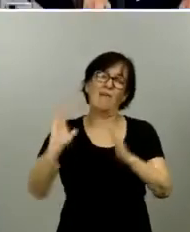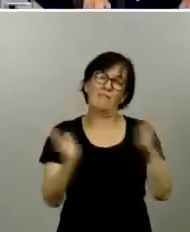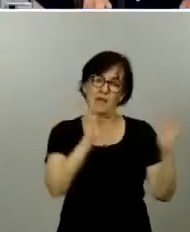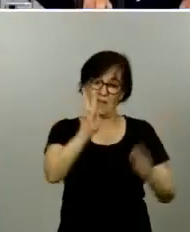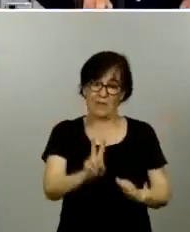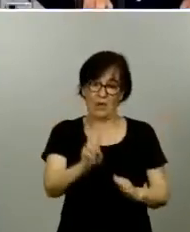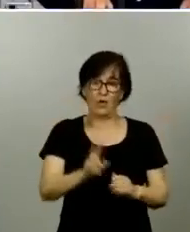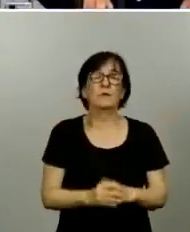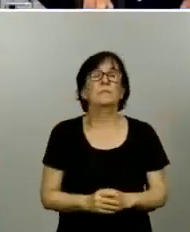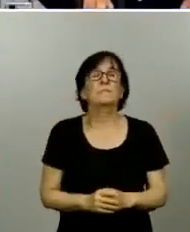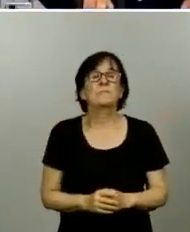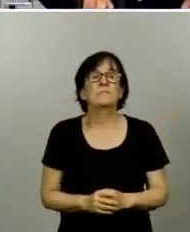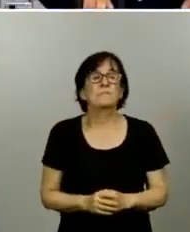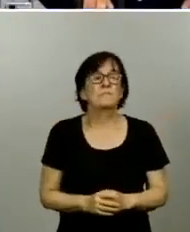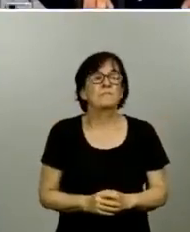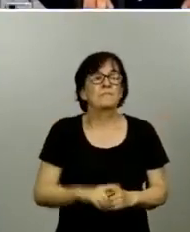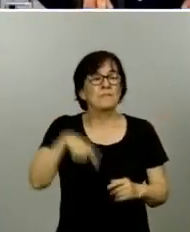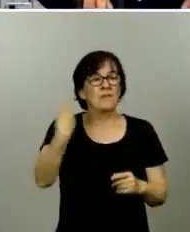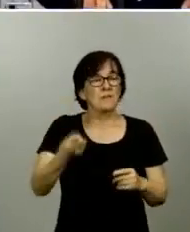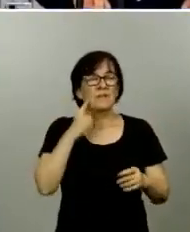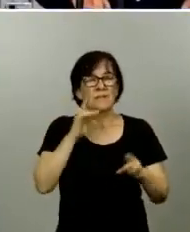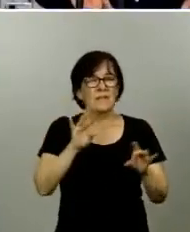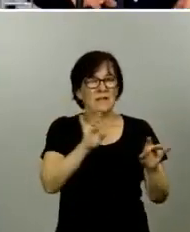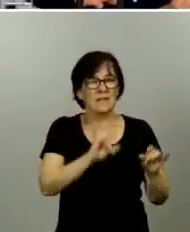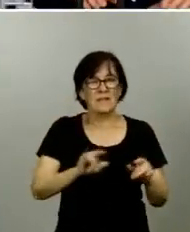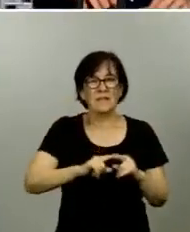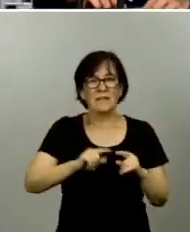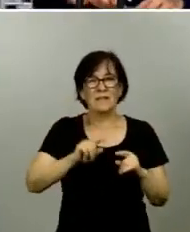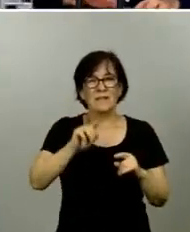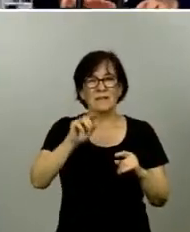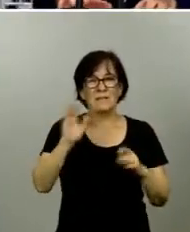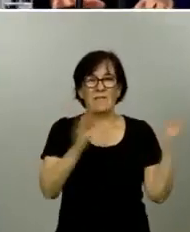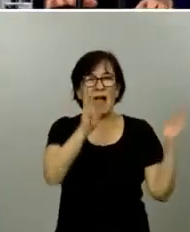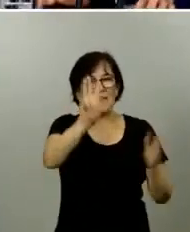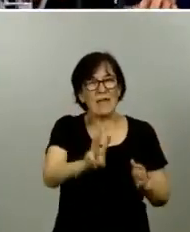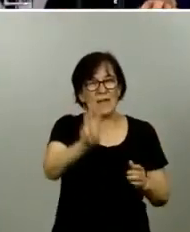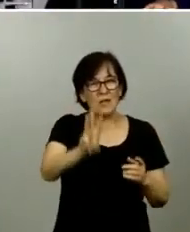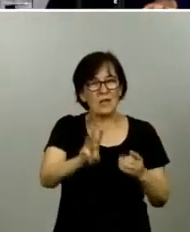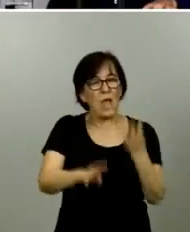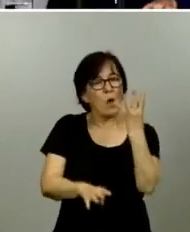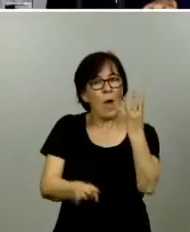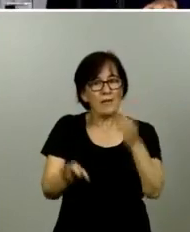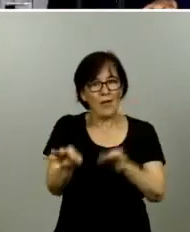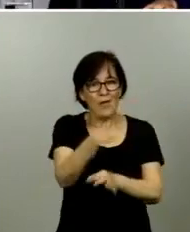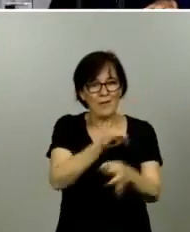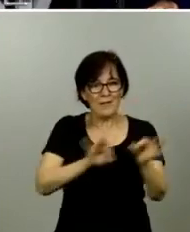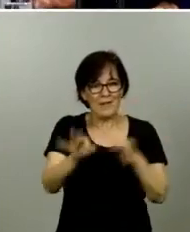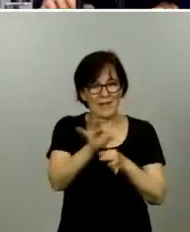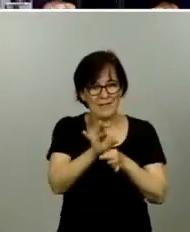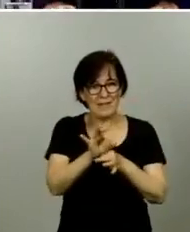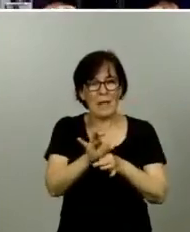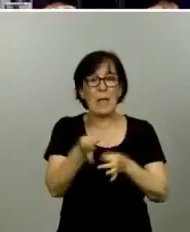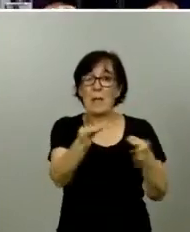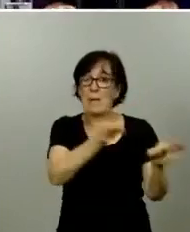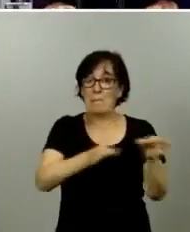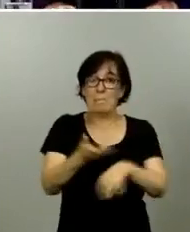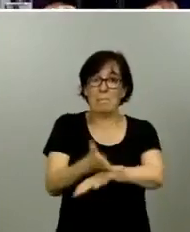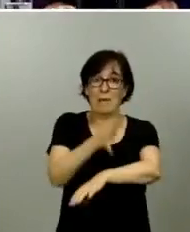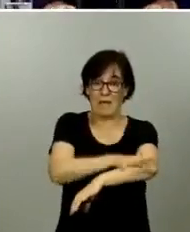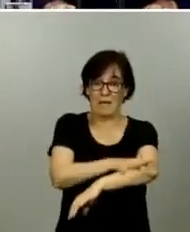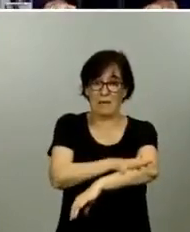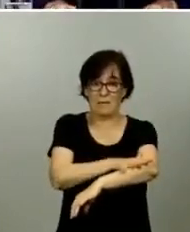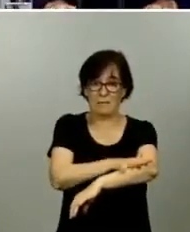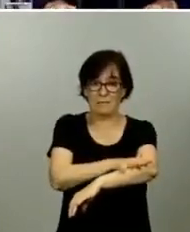los territorios que pasan a fase 3. Son cuatro islas, en Baleares, la isla de